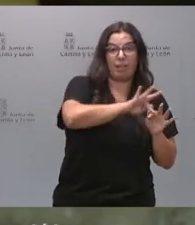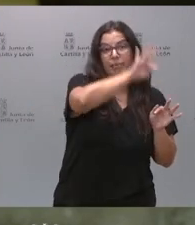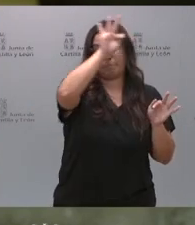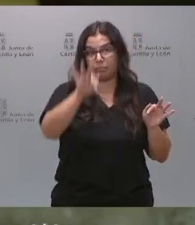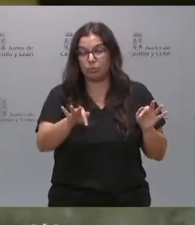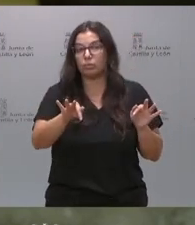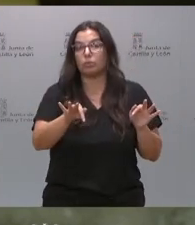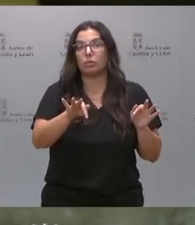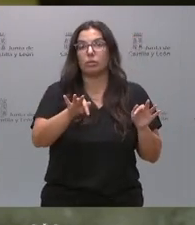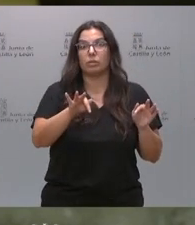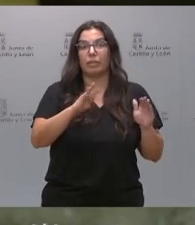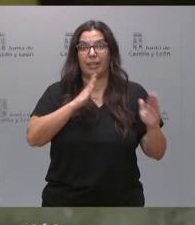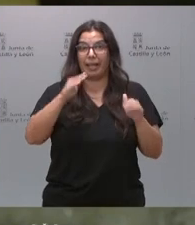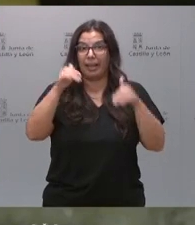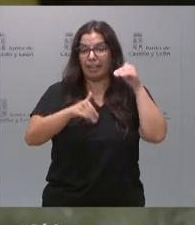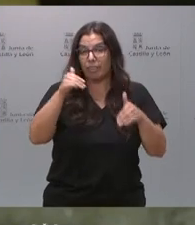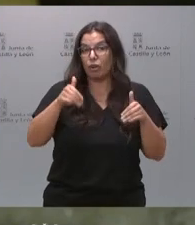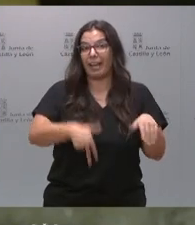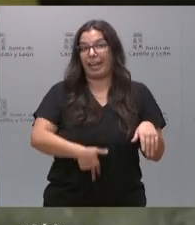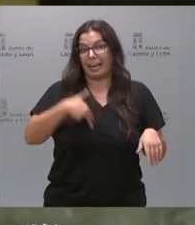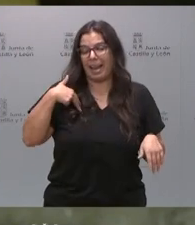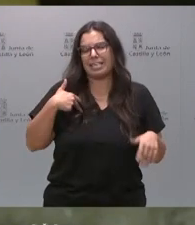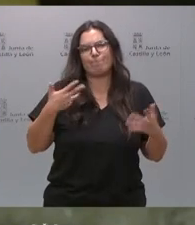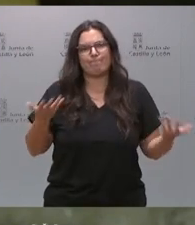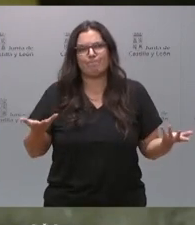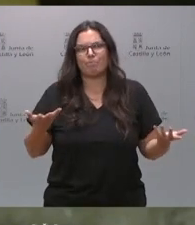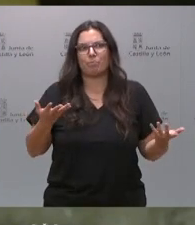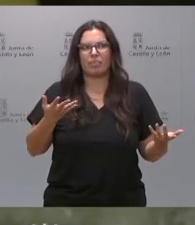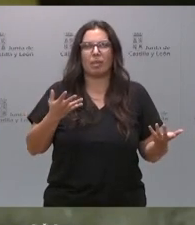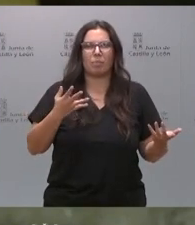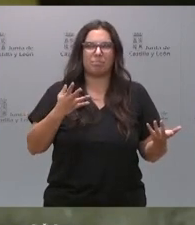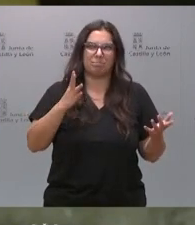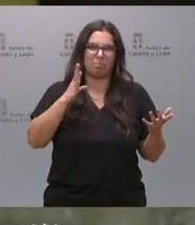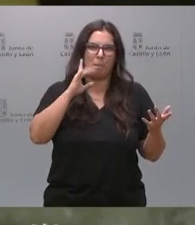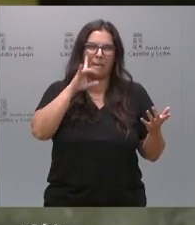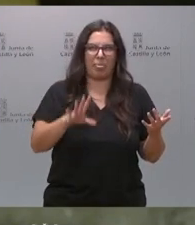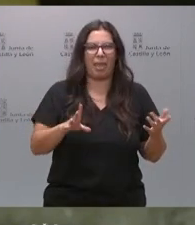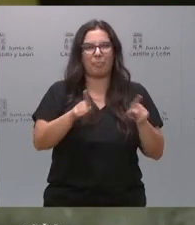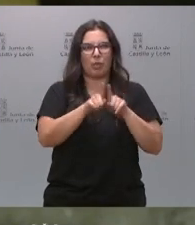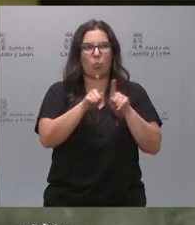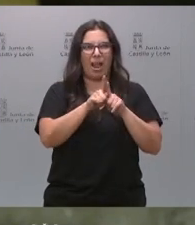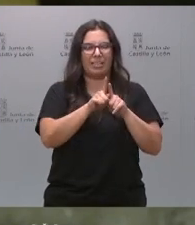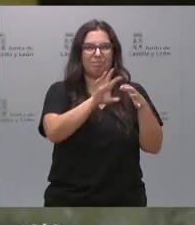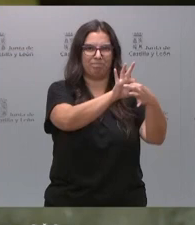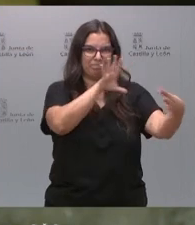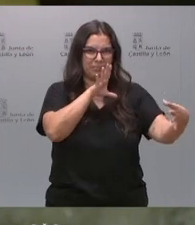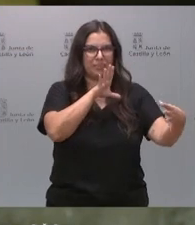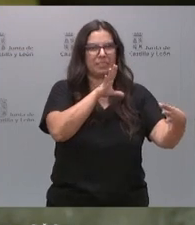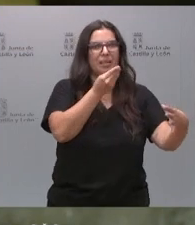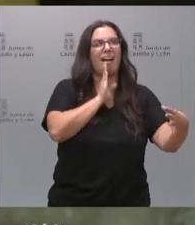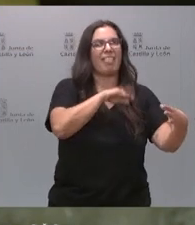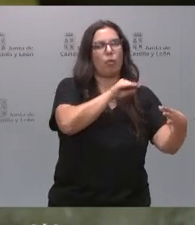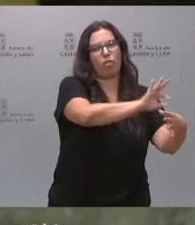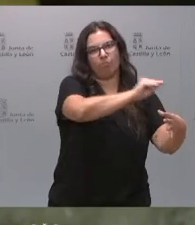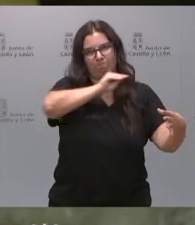Luego hubo periodo electoral por las elecciones generales, parecía razonable buscar un momento más adecuado